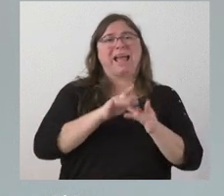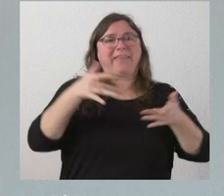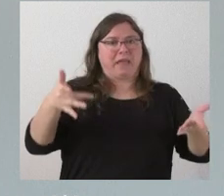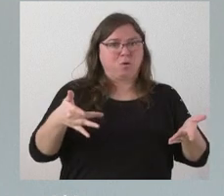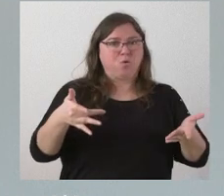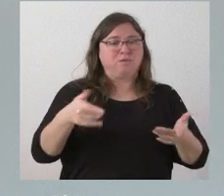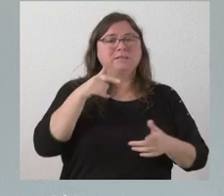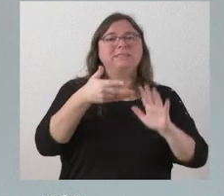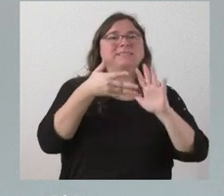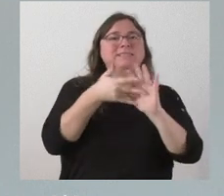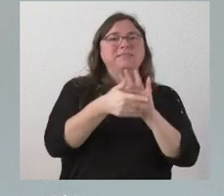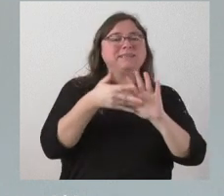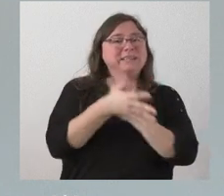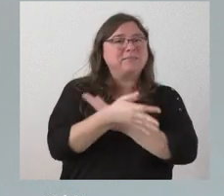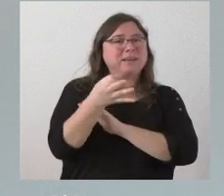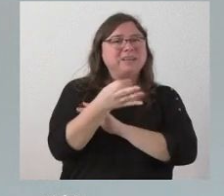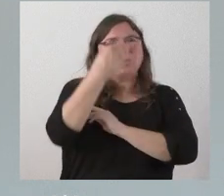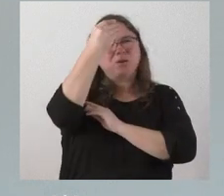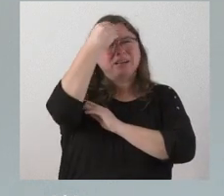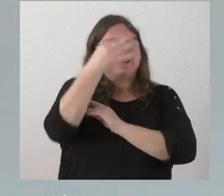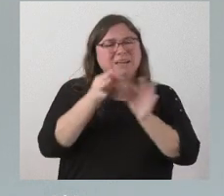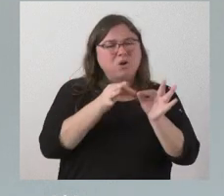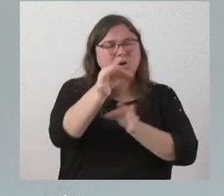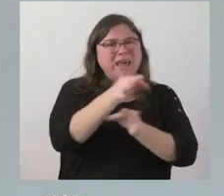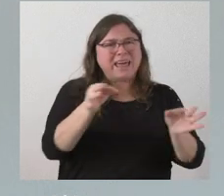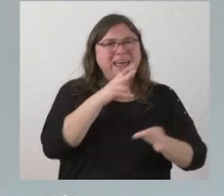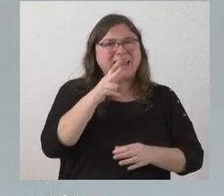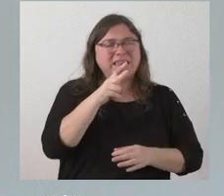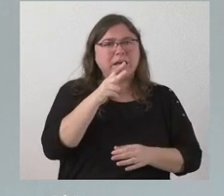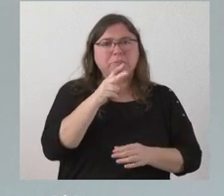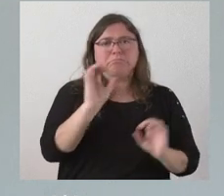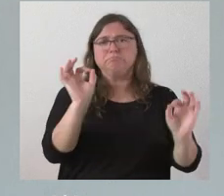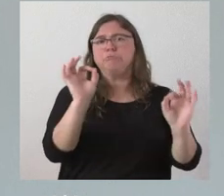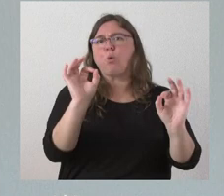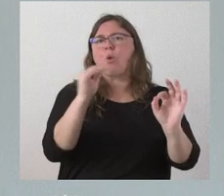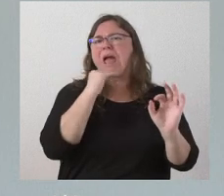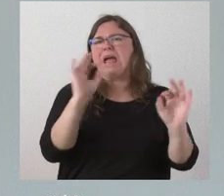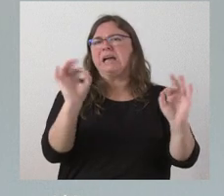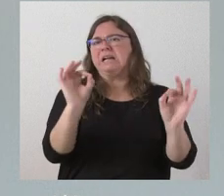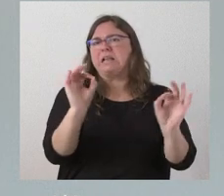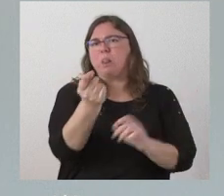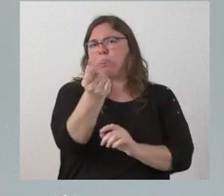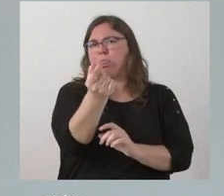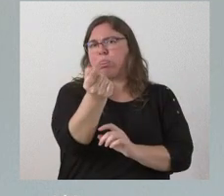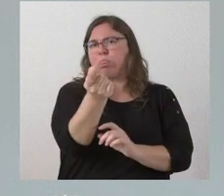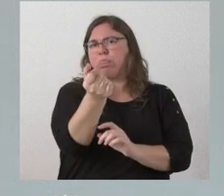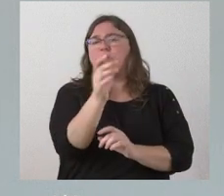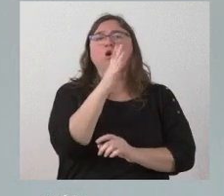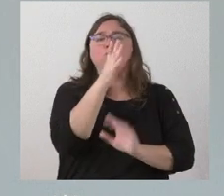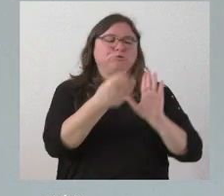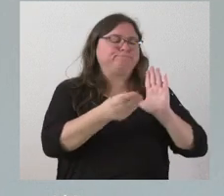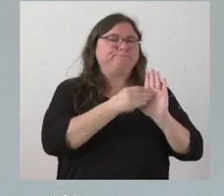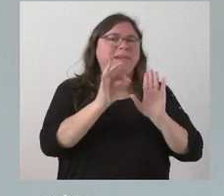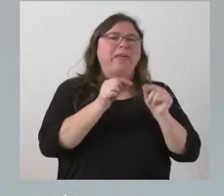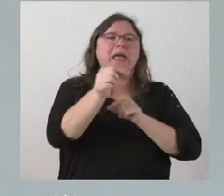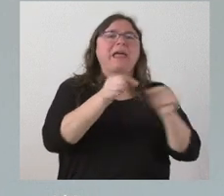caso yo creo que el número de hectáreas arboladas fue nula o prácticamente insignificante y por eso no figuraba dentro